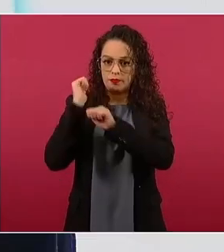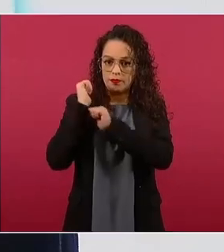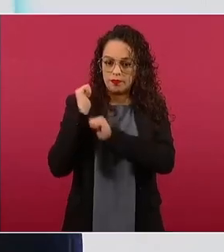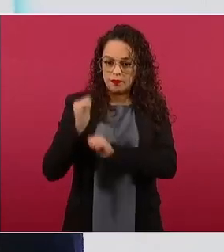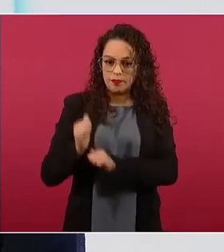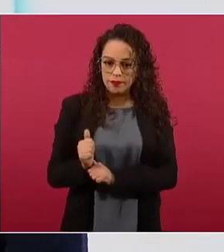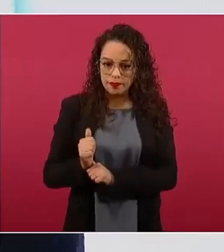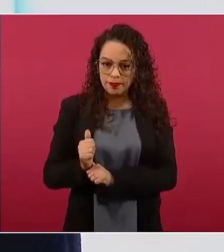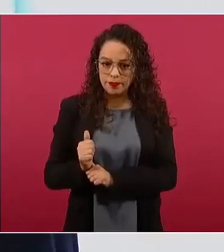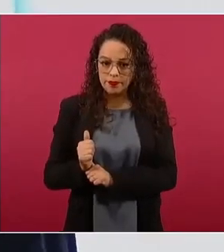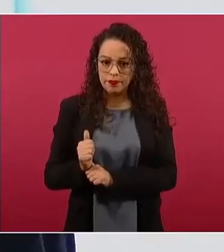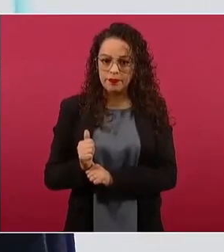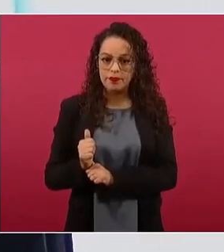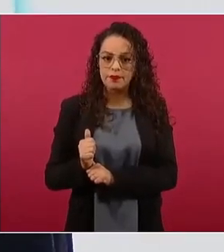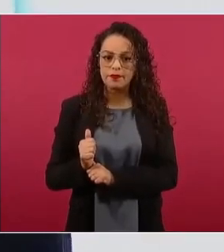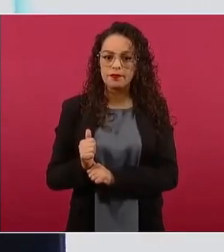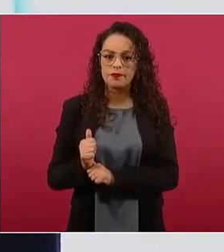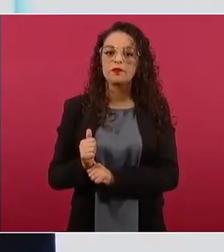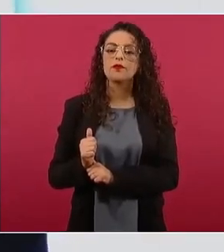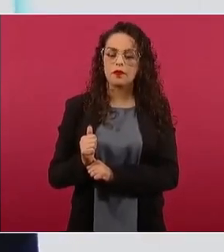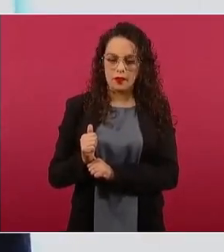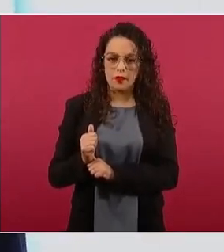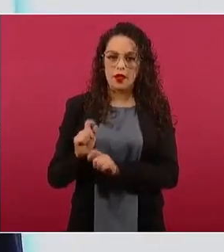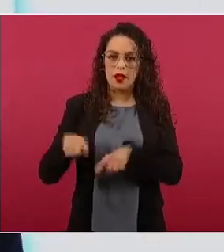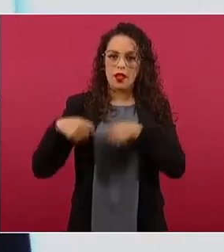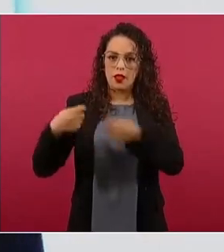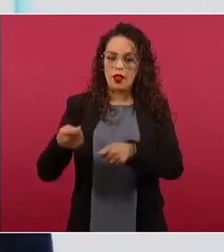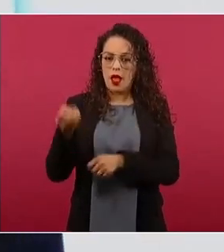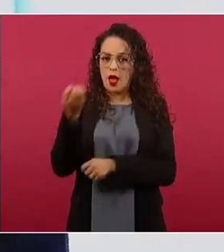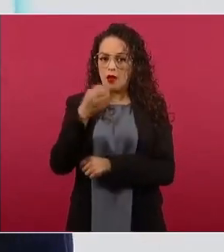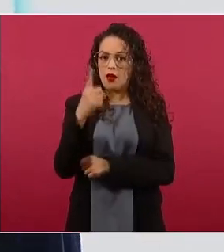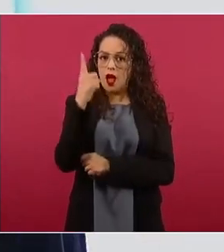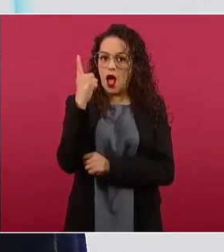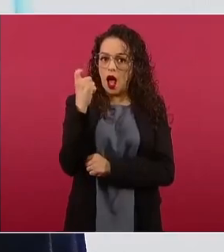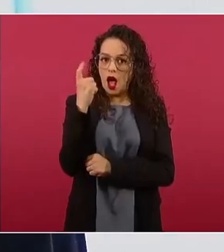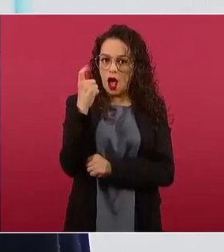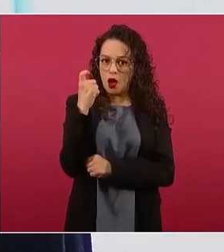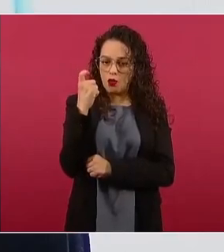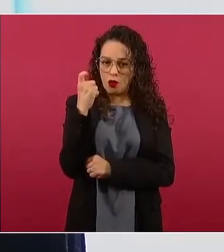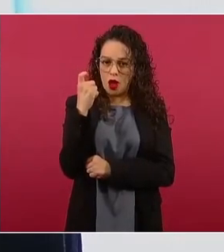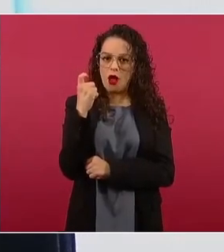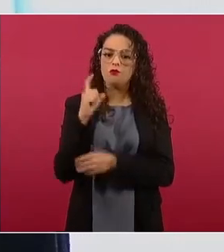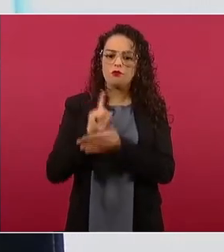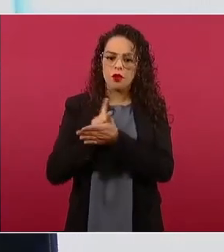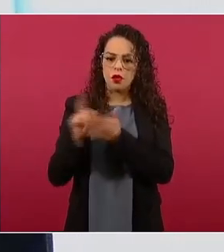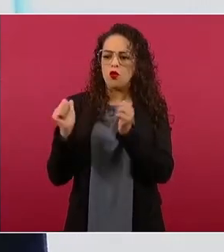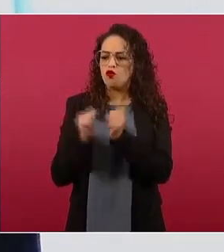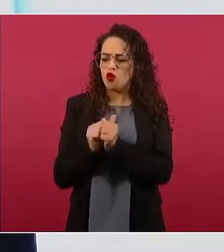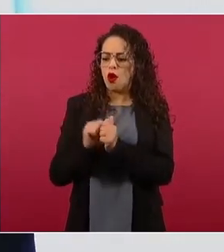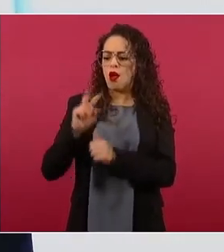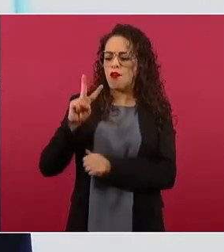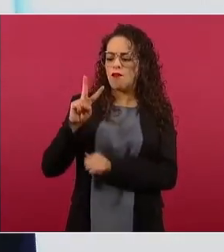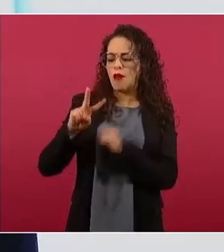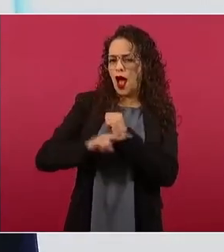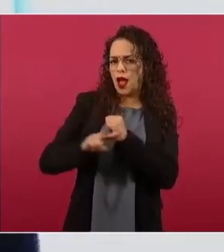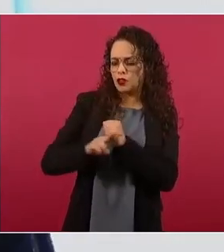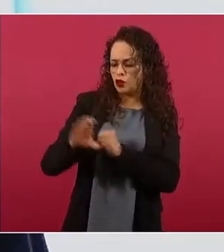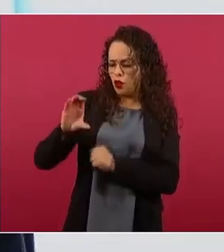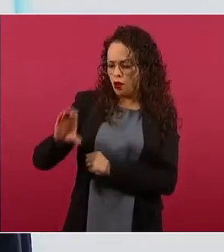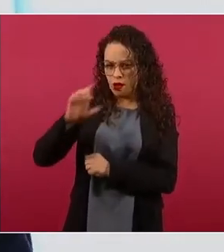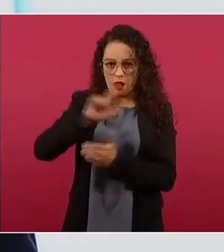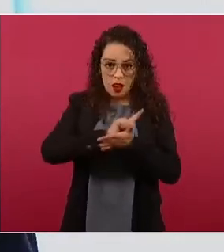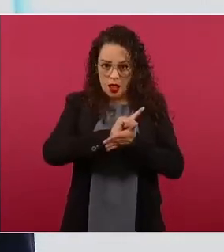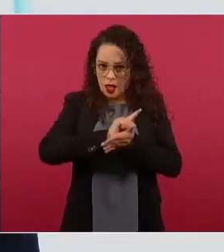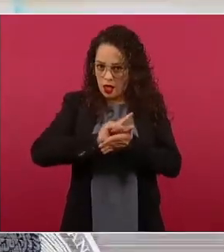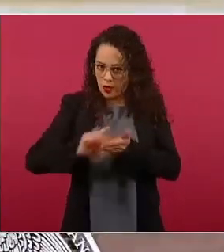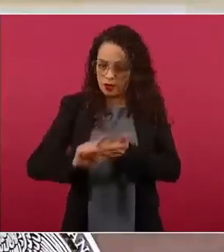vecindad, el trabajador proporcionará agua potable en depósitos adecuados con vasos, bebederos higiénicos y la